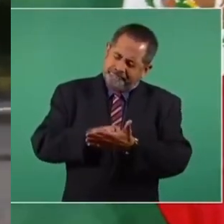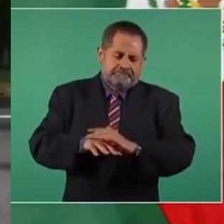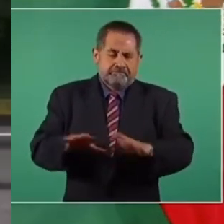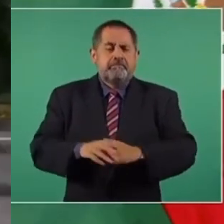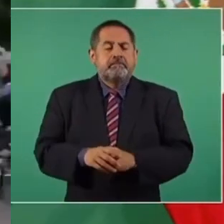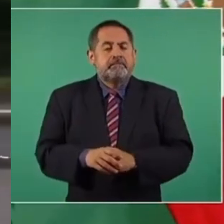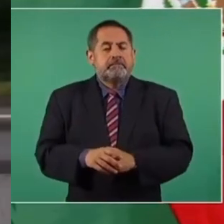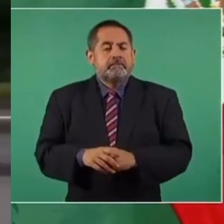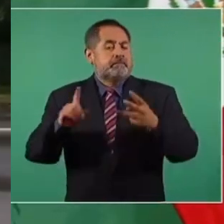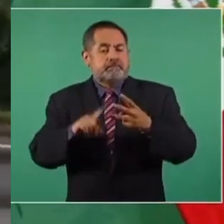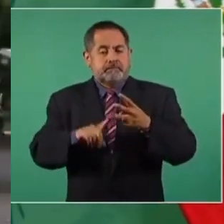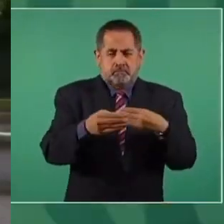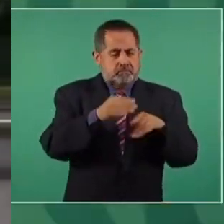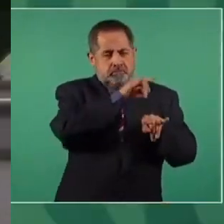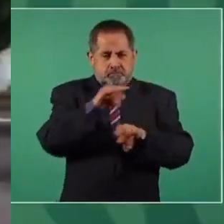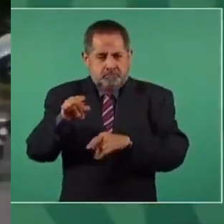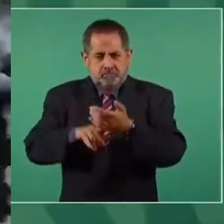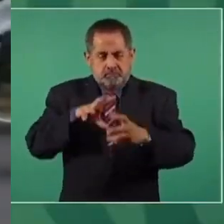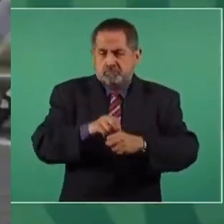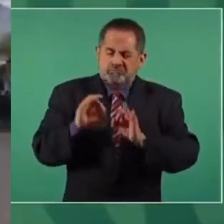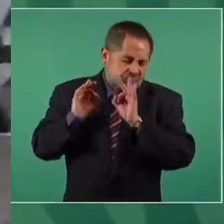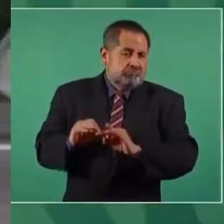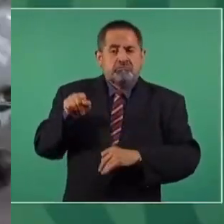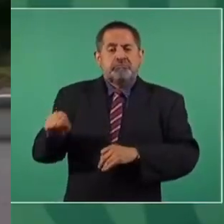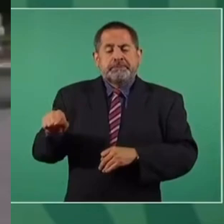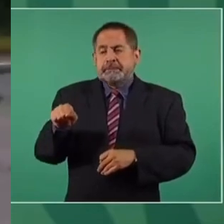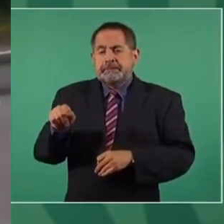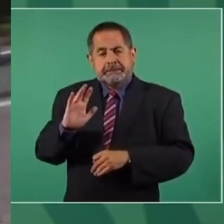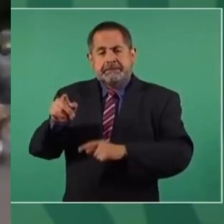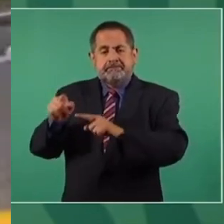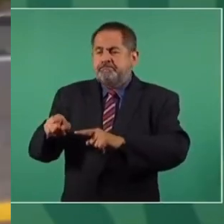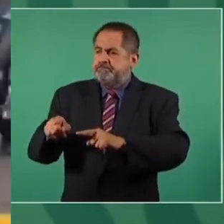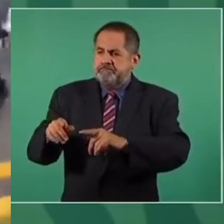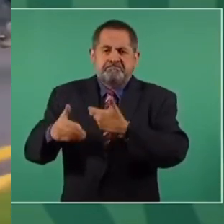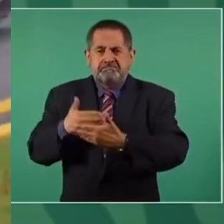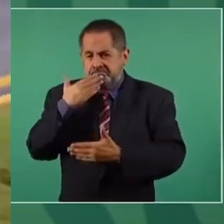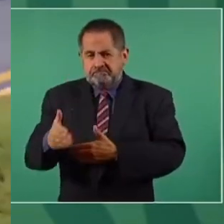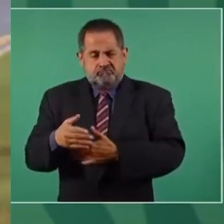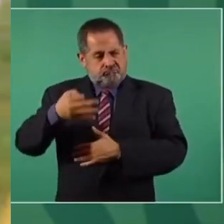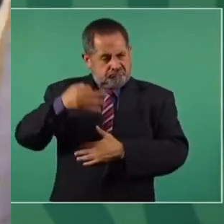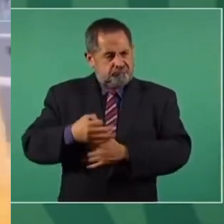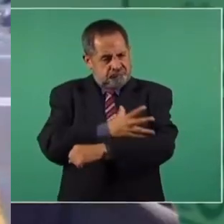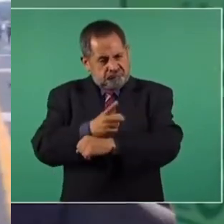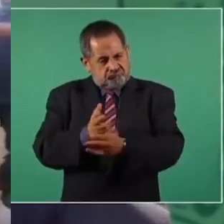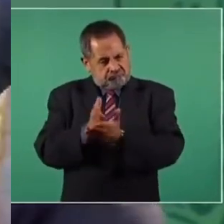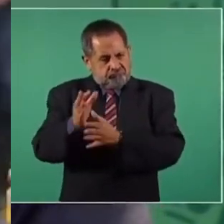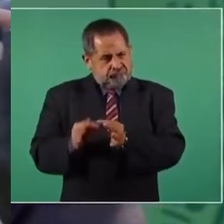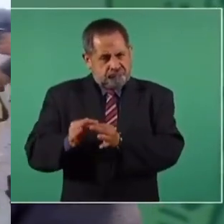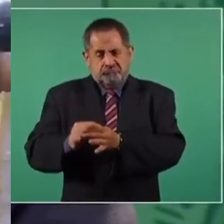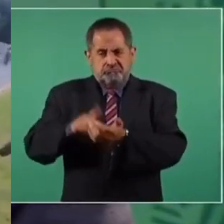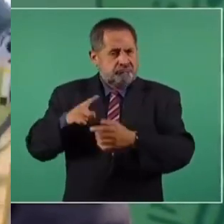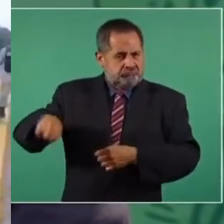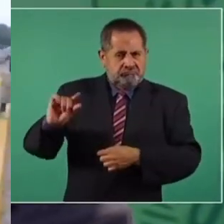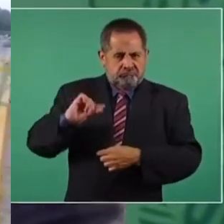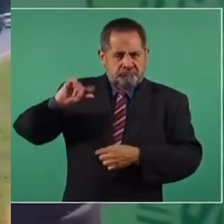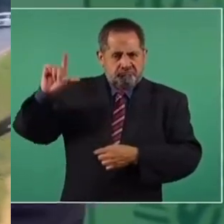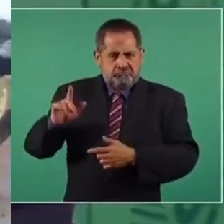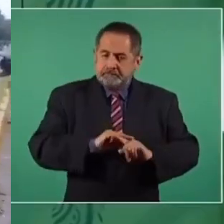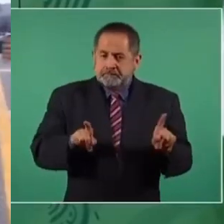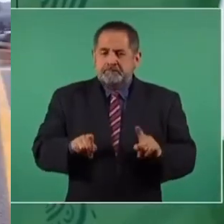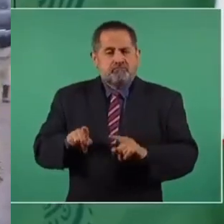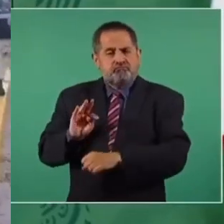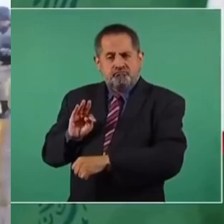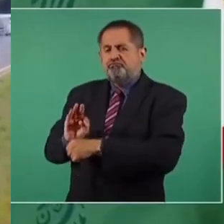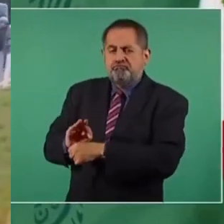tercero es el que la Guardia Nacional, que ya es una institución en formación, disciplinada, con profesionalismo, que no quede